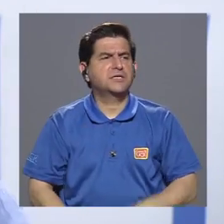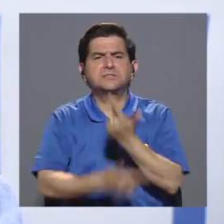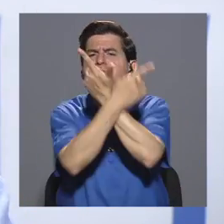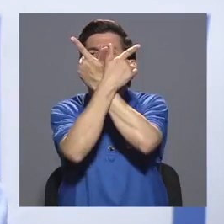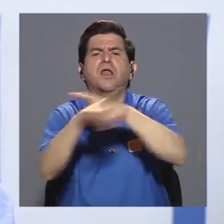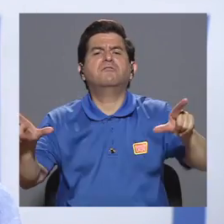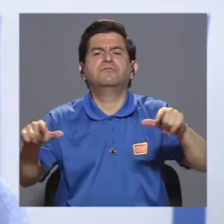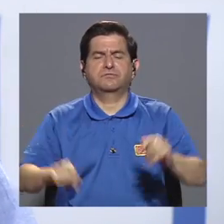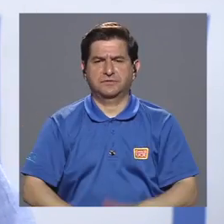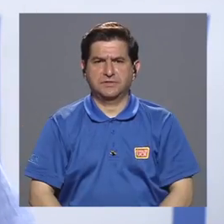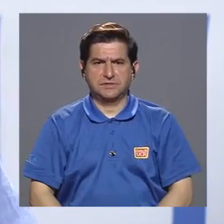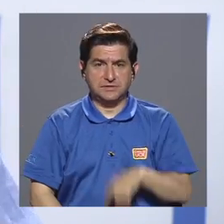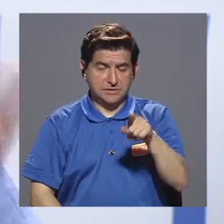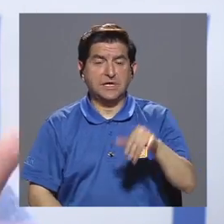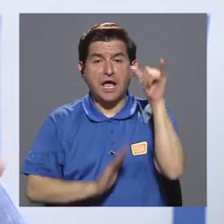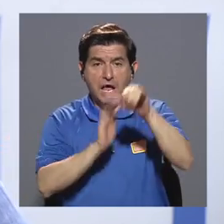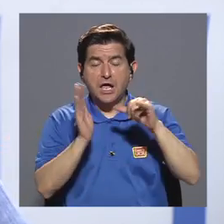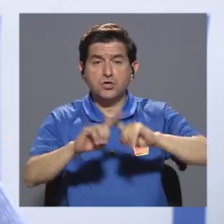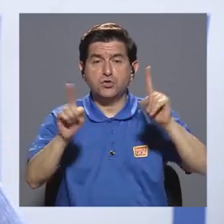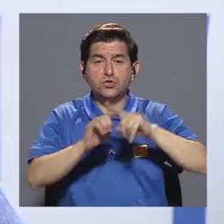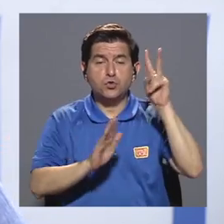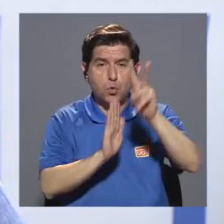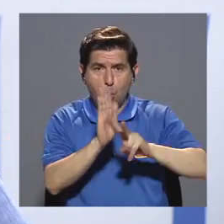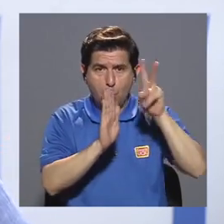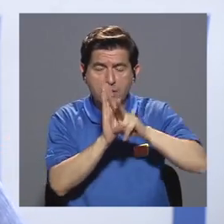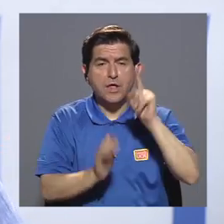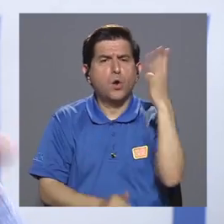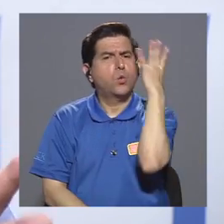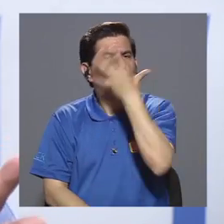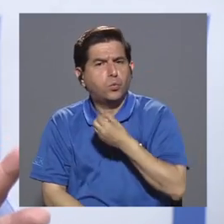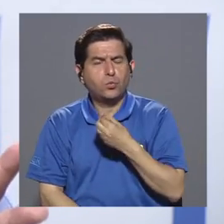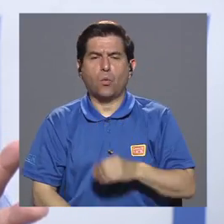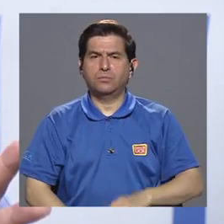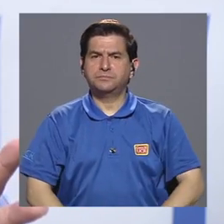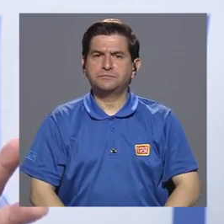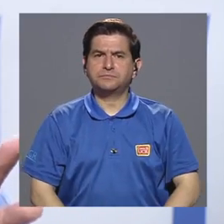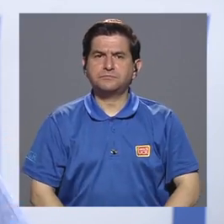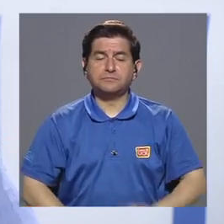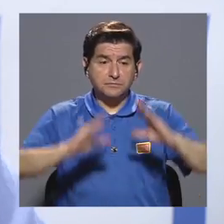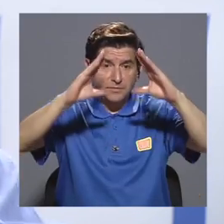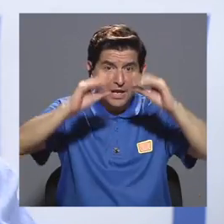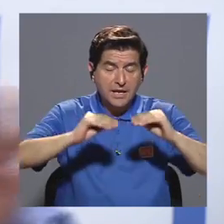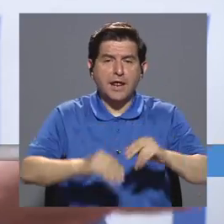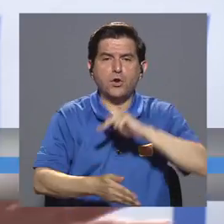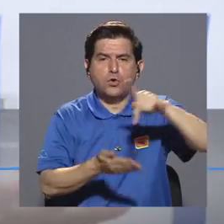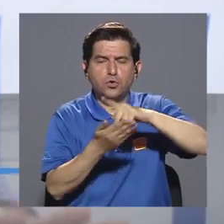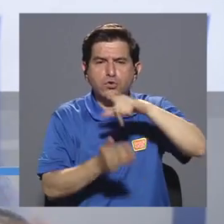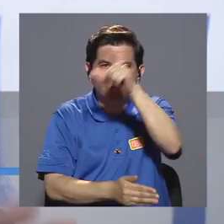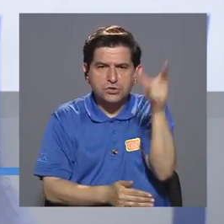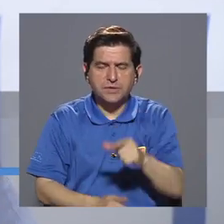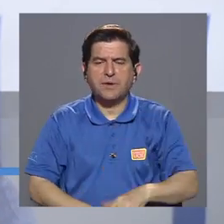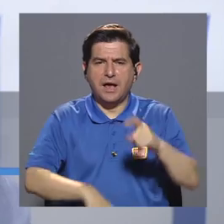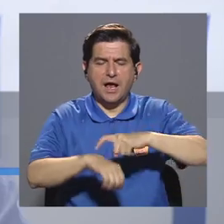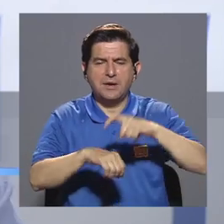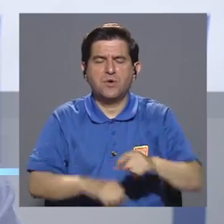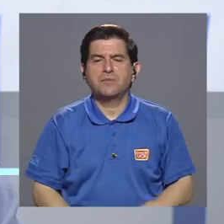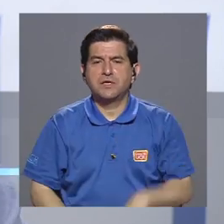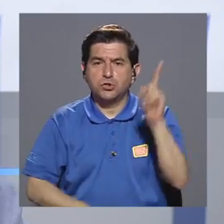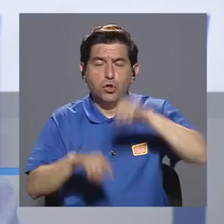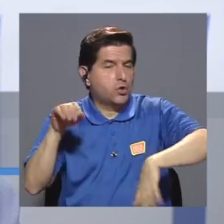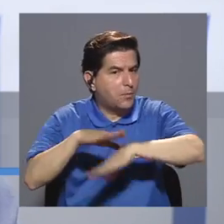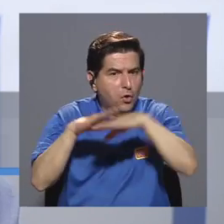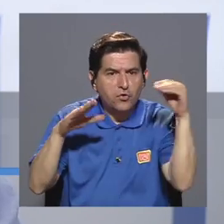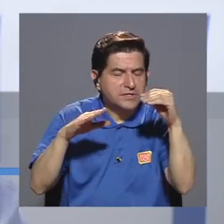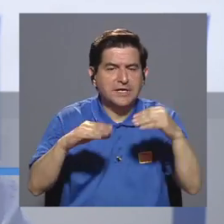espontáneas. Espontáneas. Hay en YouTube varios videos, hay un video muy lindo de que en la noche en Plaza Italia cuando había toque de